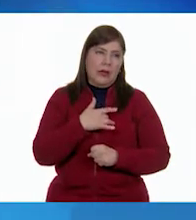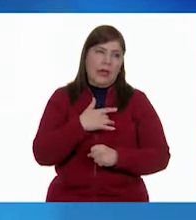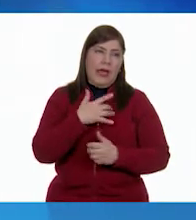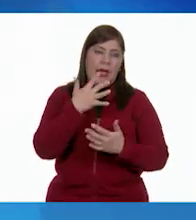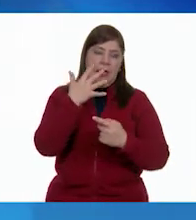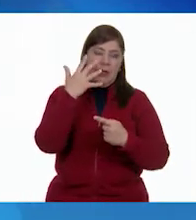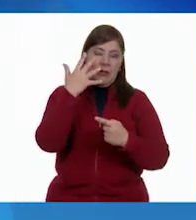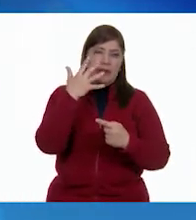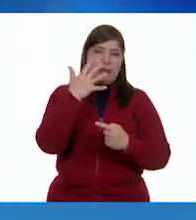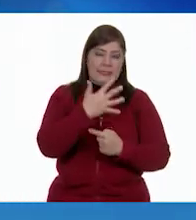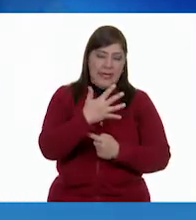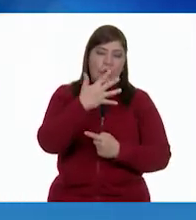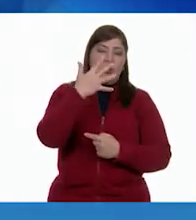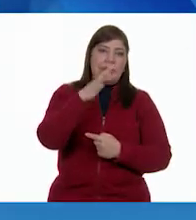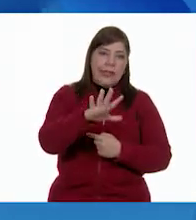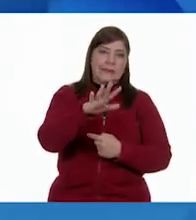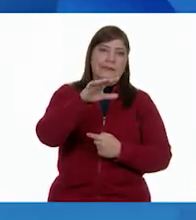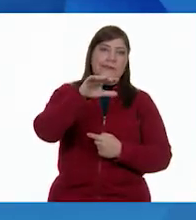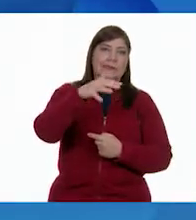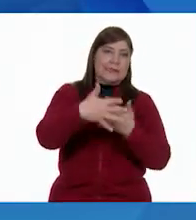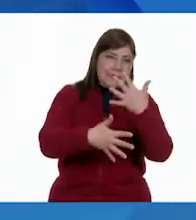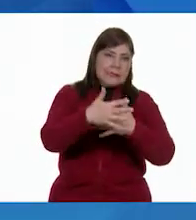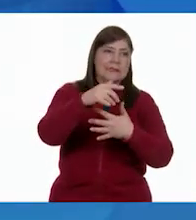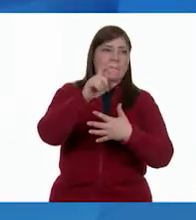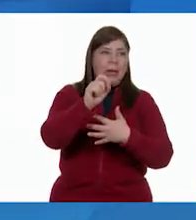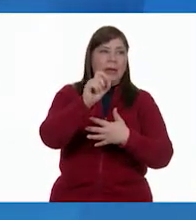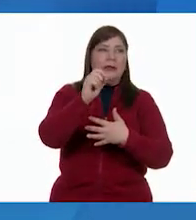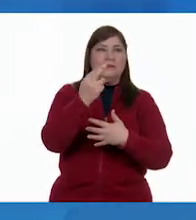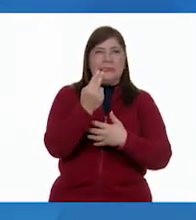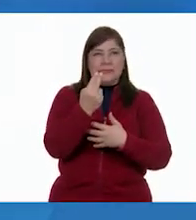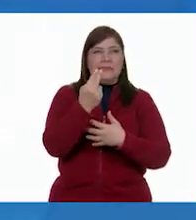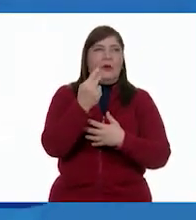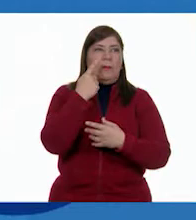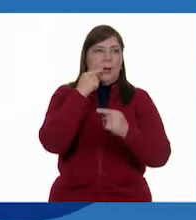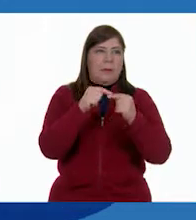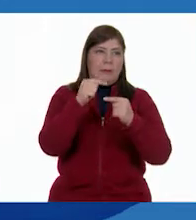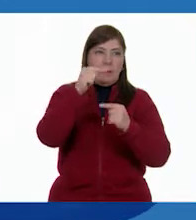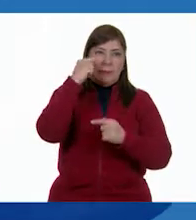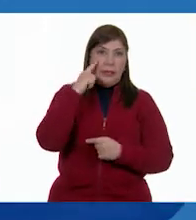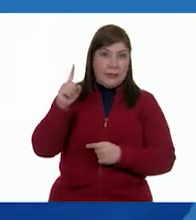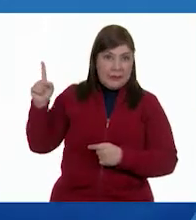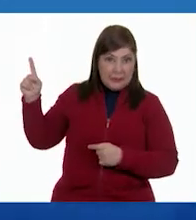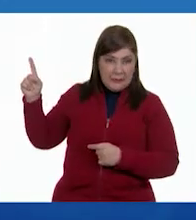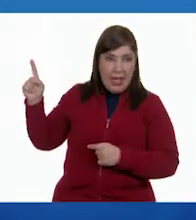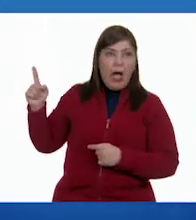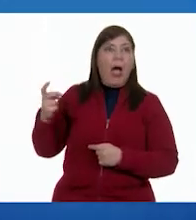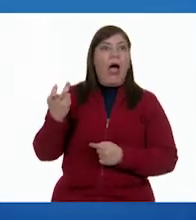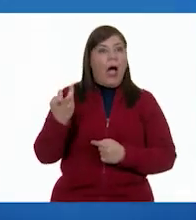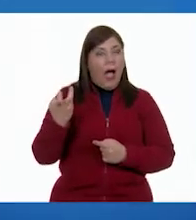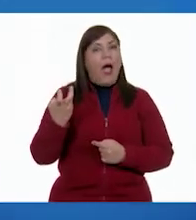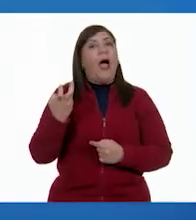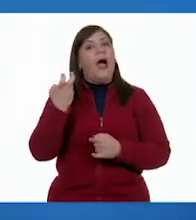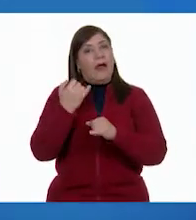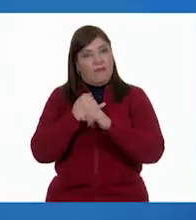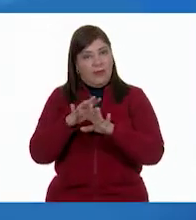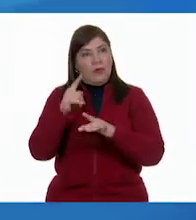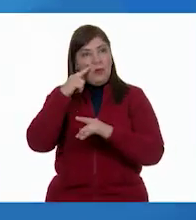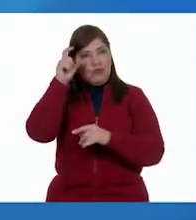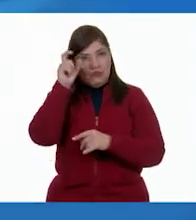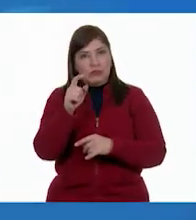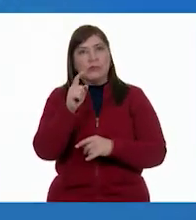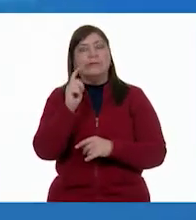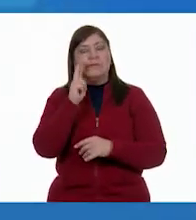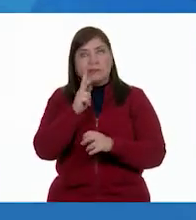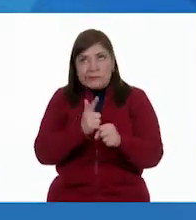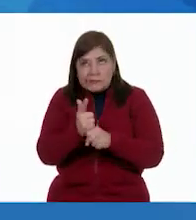5 en 5. Excelente. Muy buena información. Esa es una diferencia muy notable que podemos alcanzar a identificar.